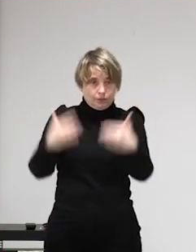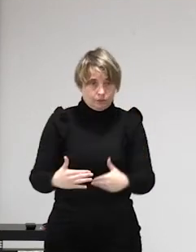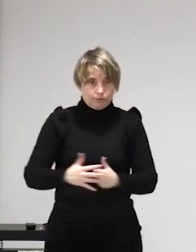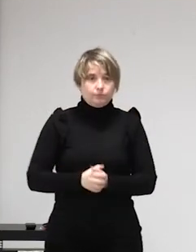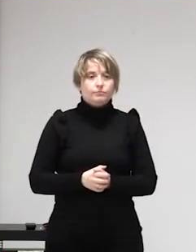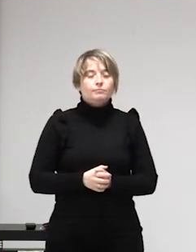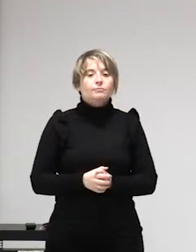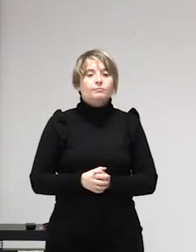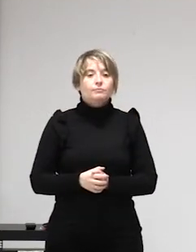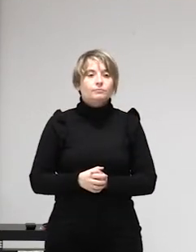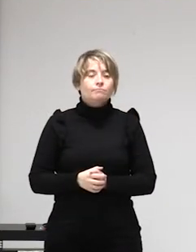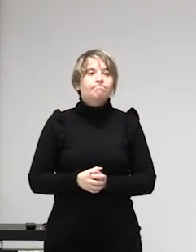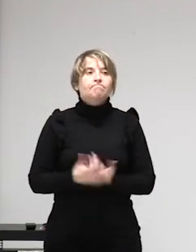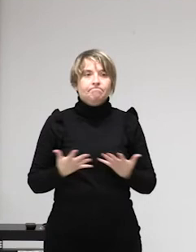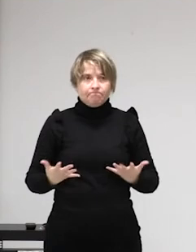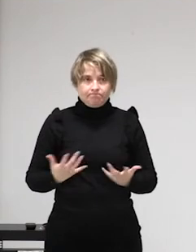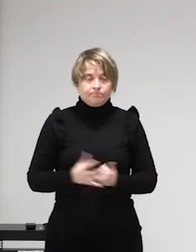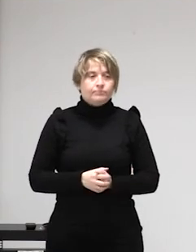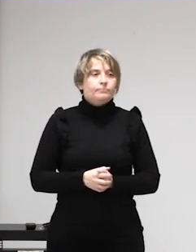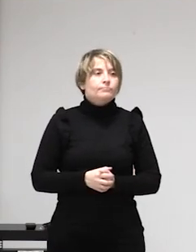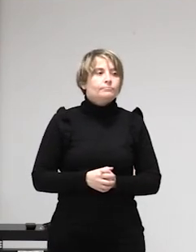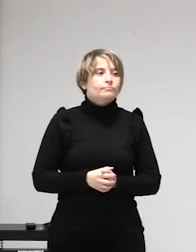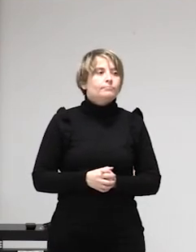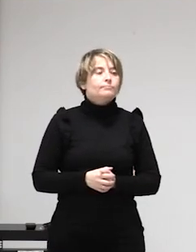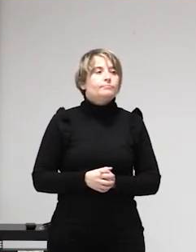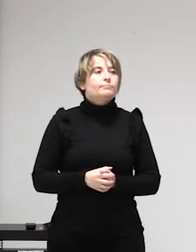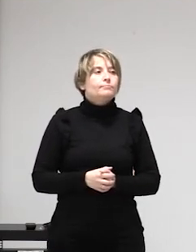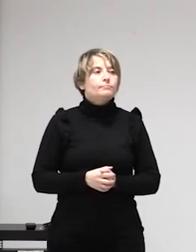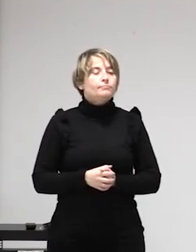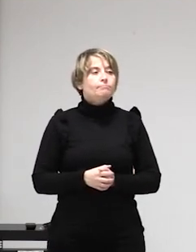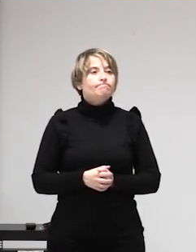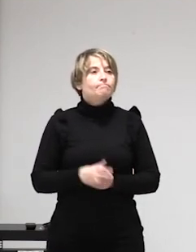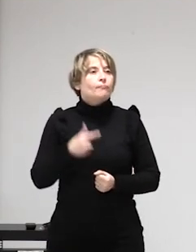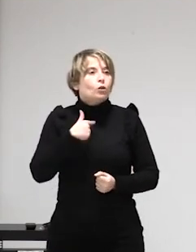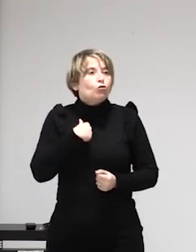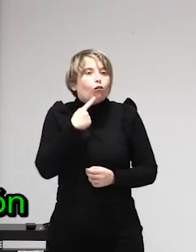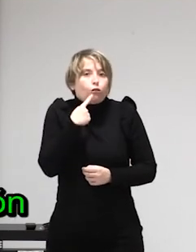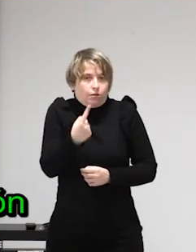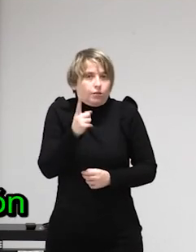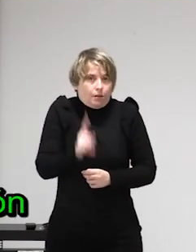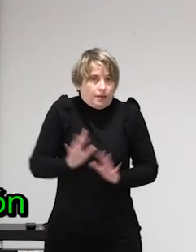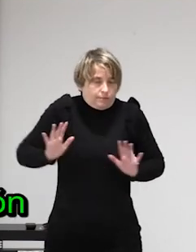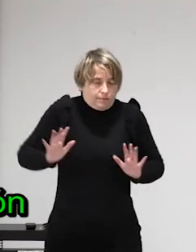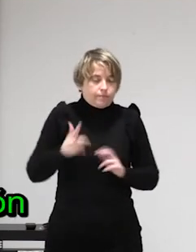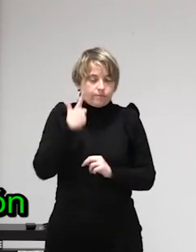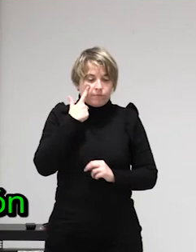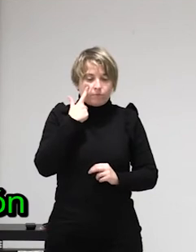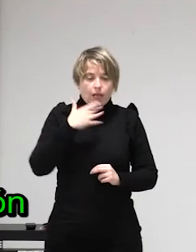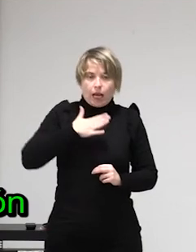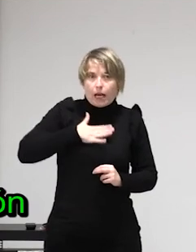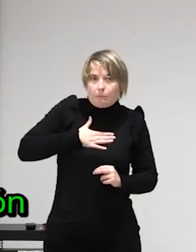mujer está en situación de trata si no fuera porque muchas veces la misma UCRIF unidad es algo así como unidad